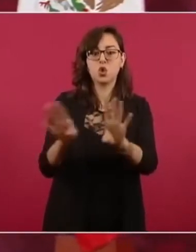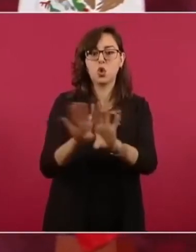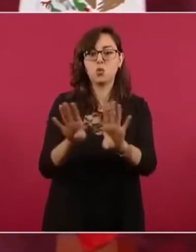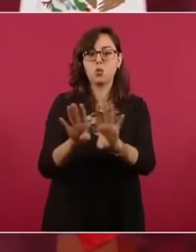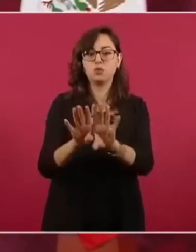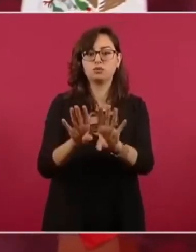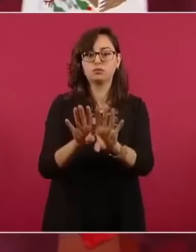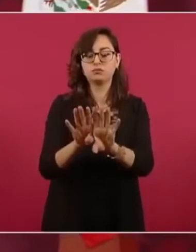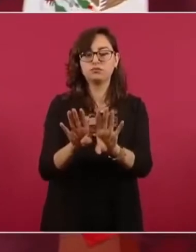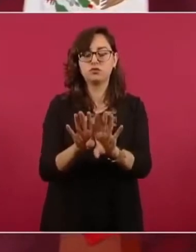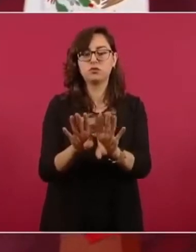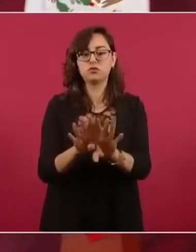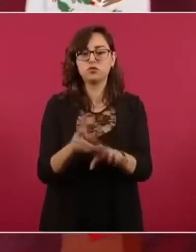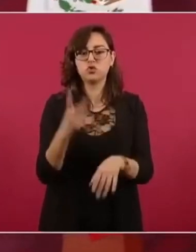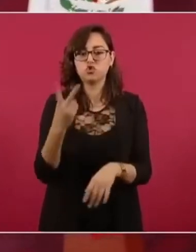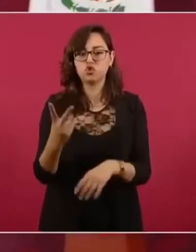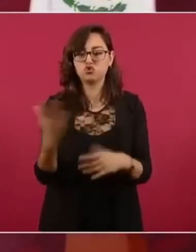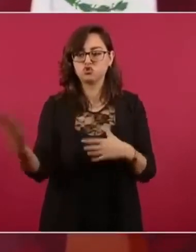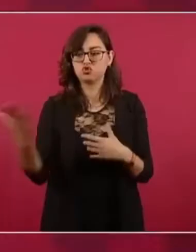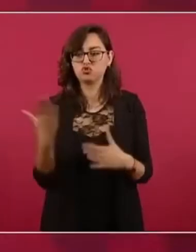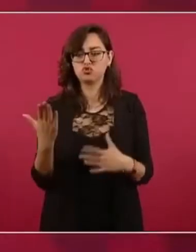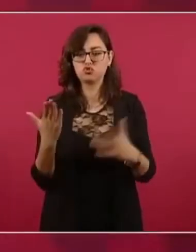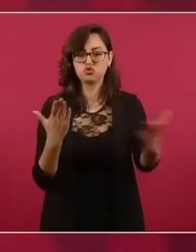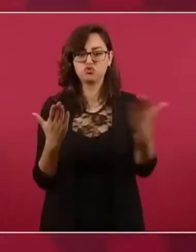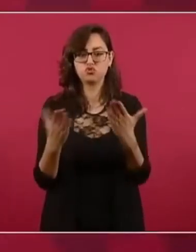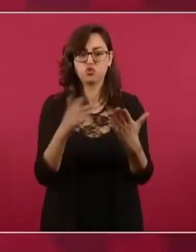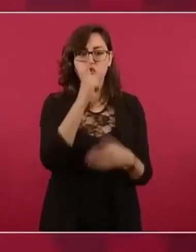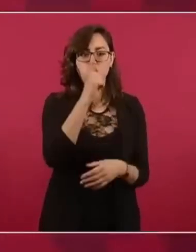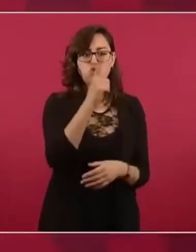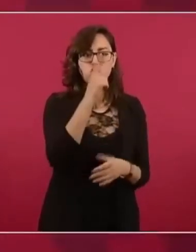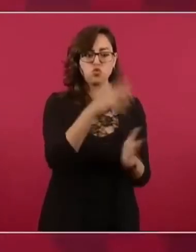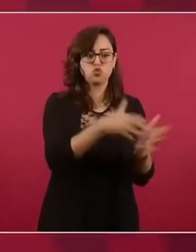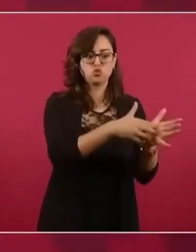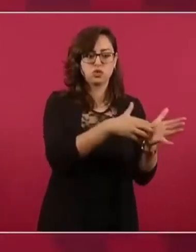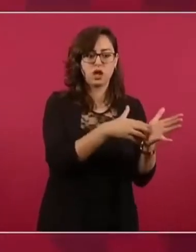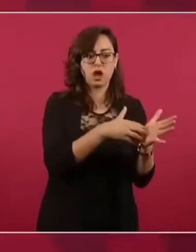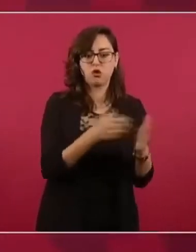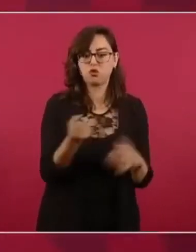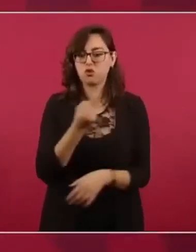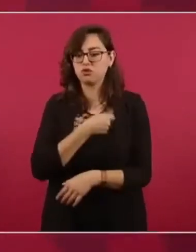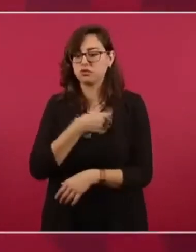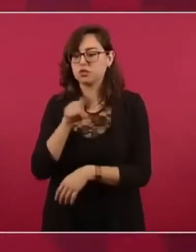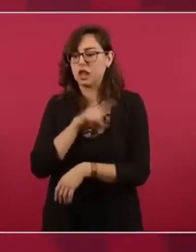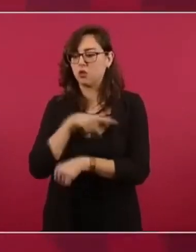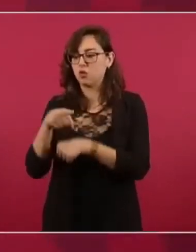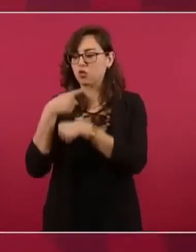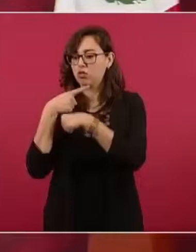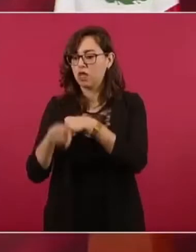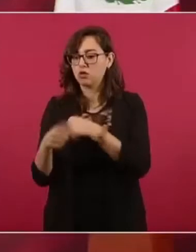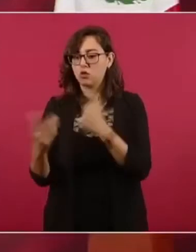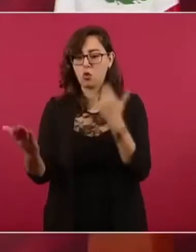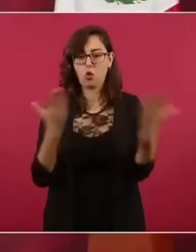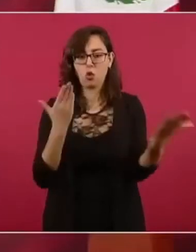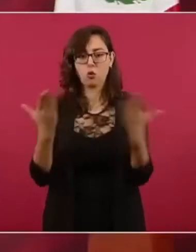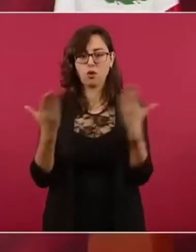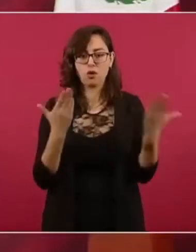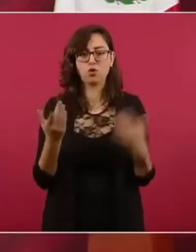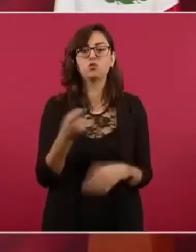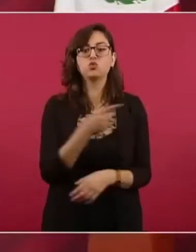para que ustedes se hagan cargo de difundirlo, ustedes lo